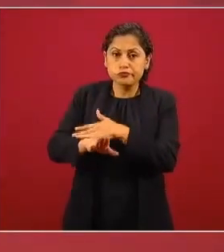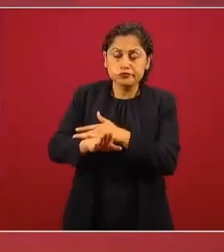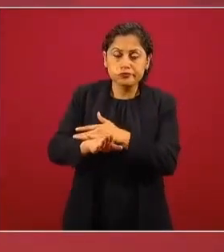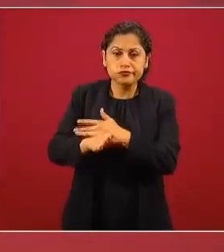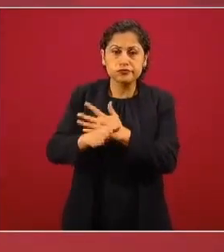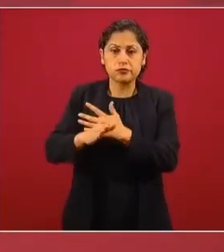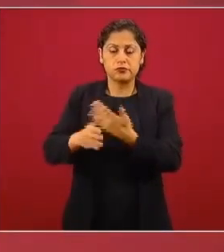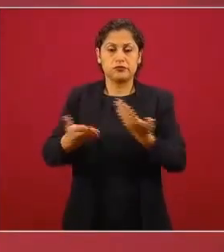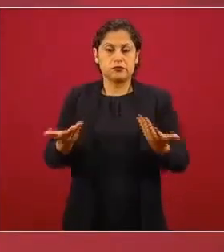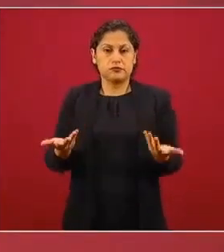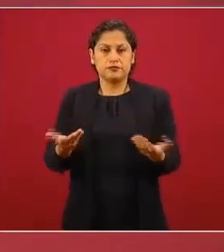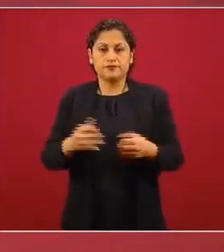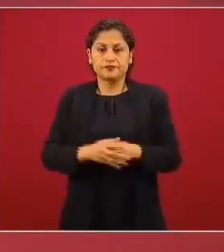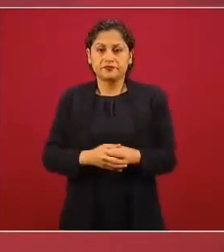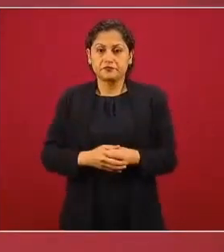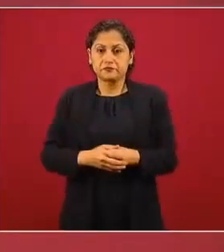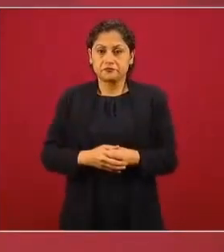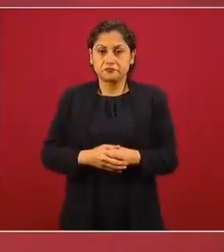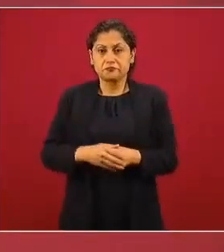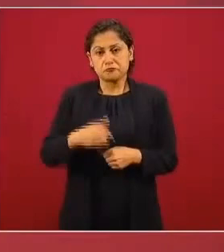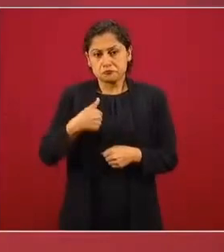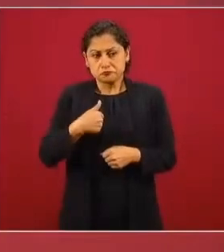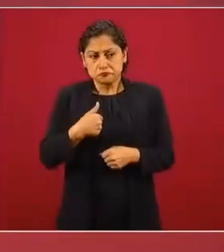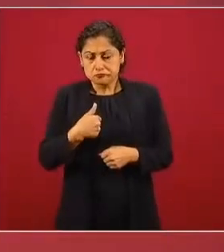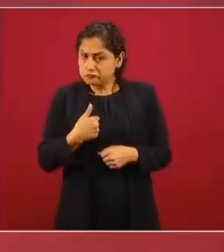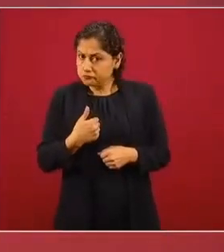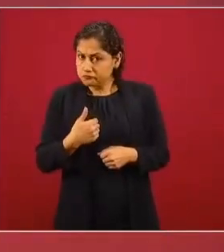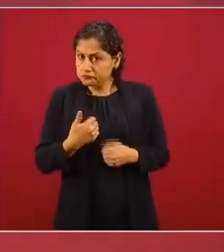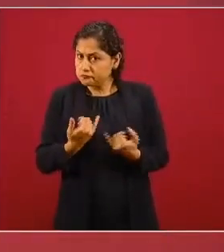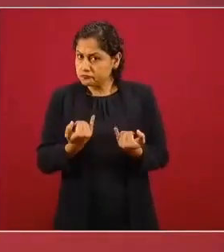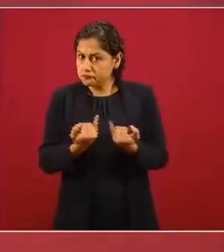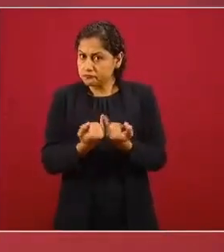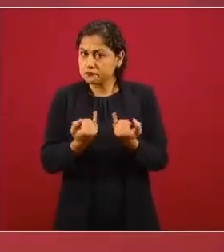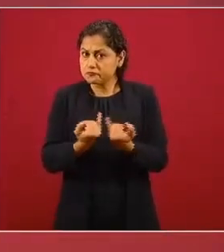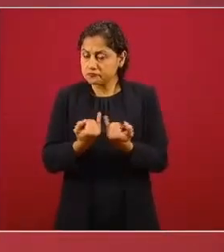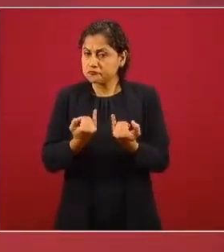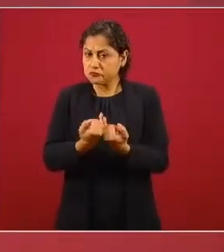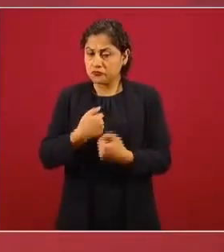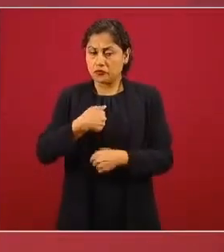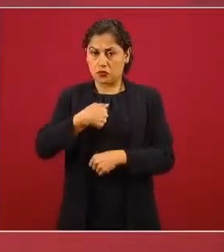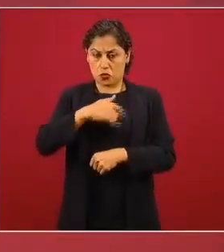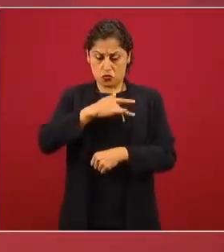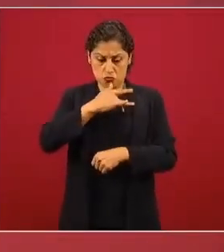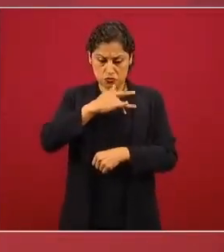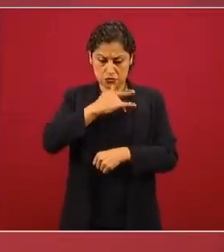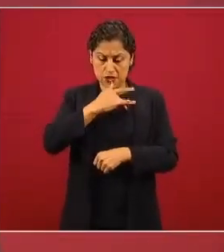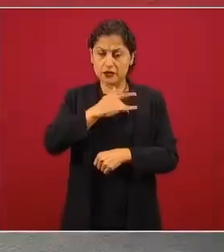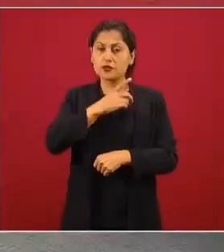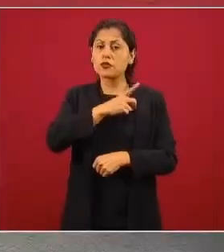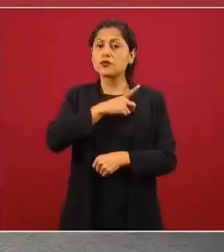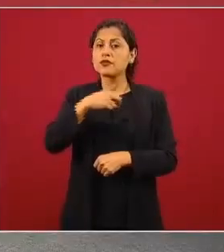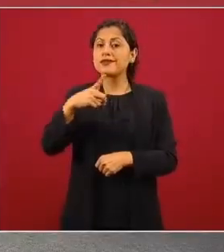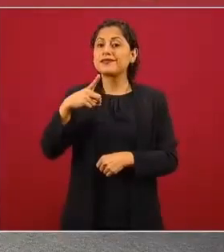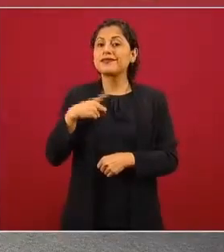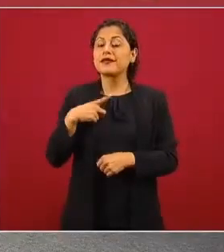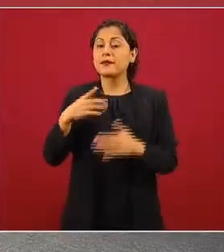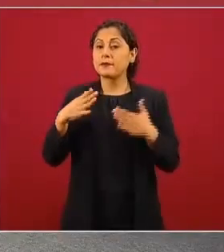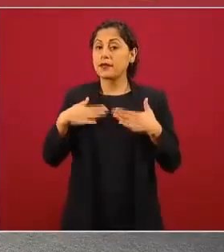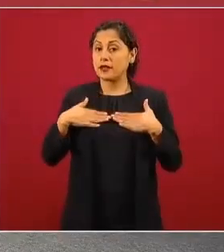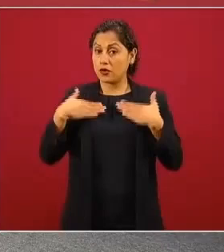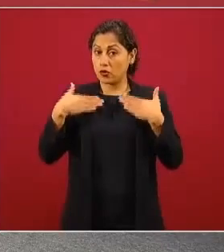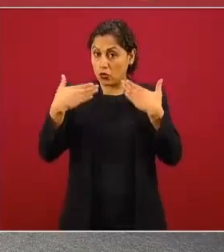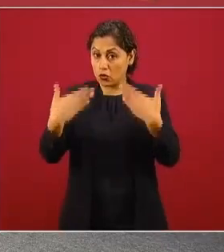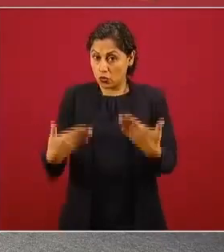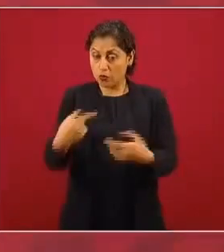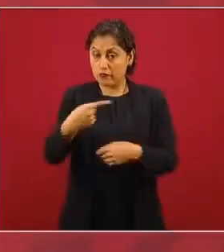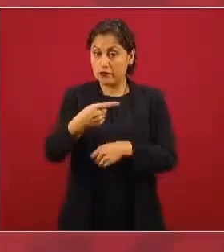Yo soy de la idea de que tenemos que confiar a la Secretaría de